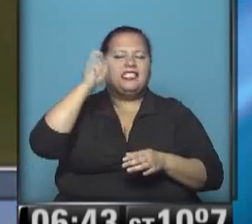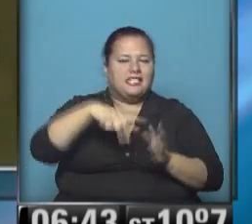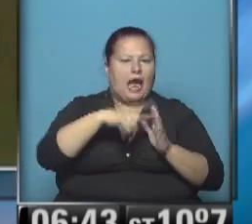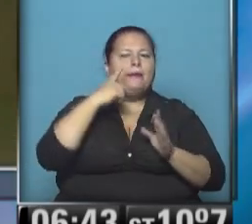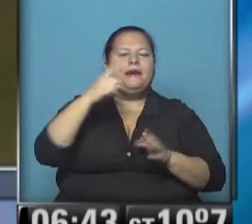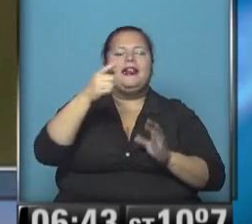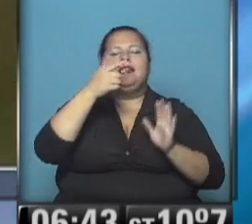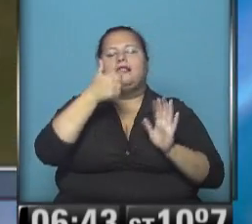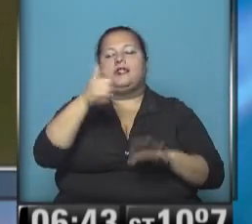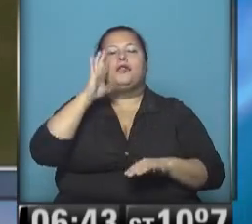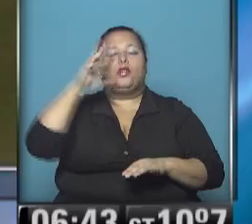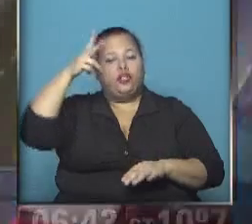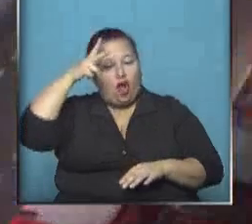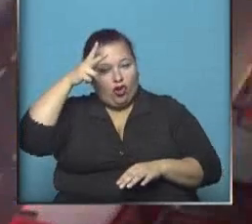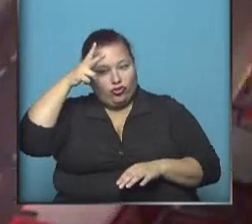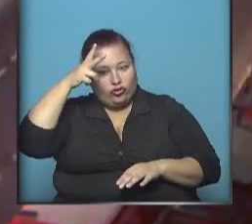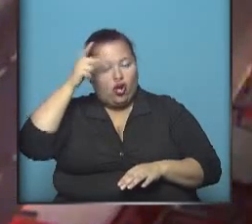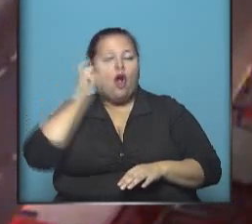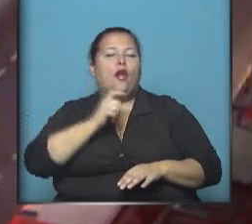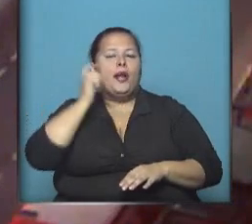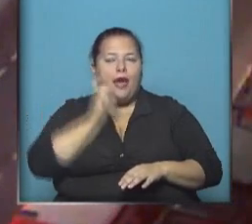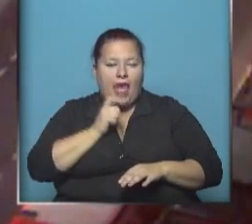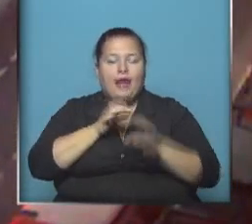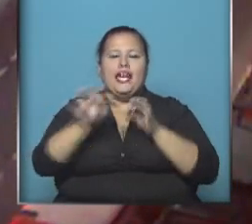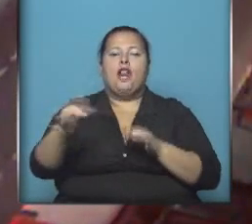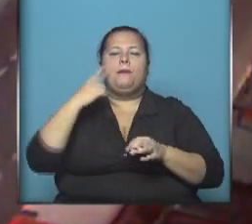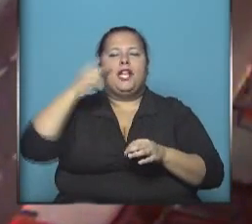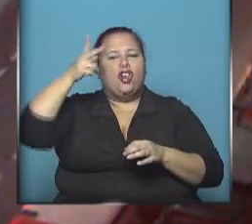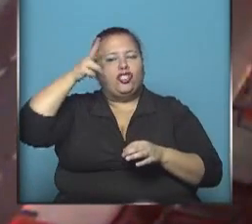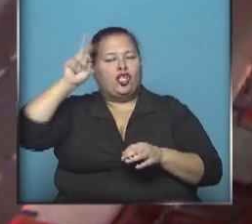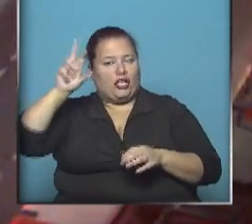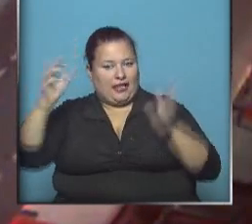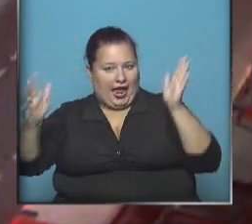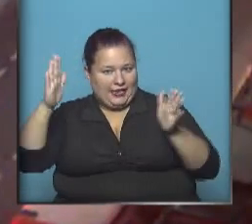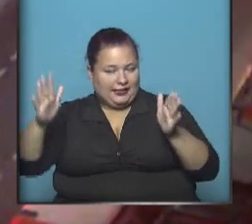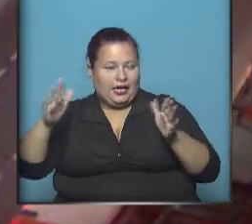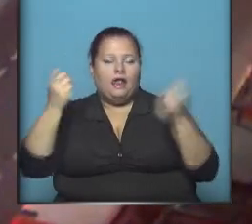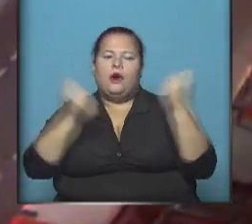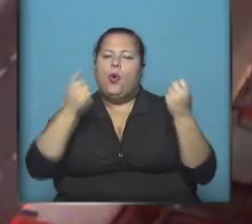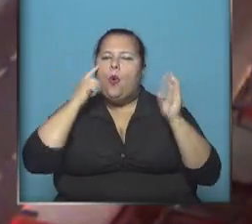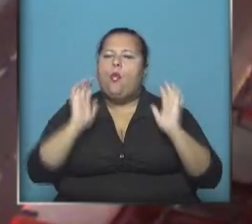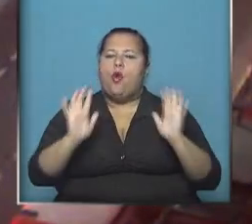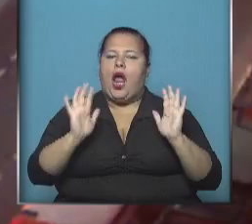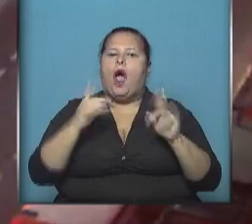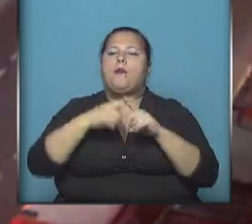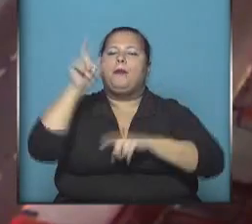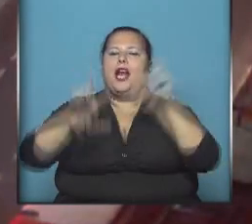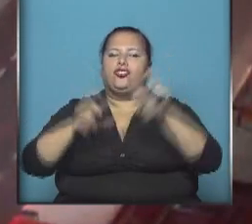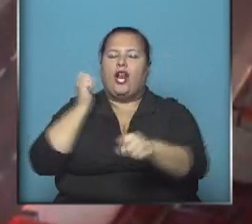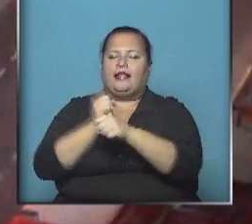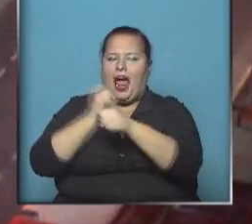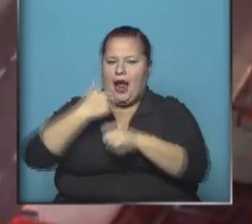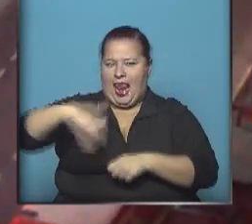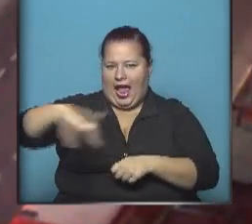1658 Comodoro Rivadavia kilómetro 1830 circular con precaución por personal realizando